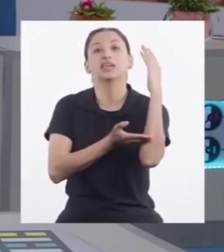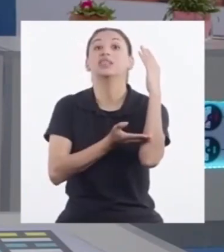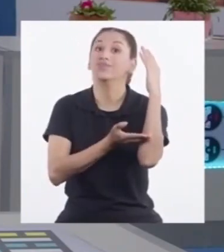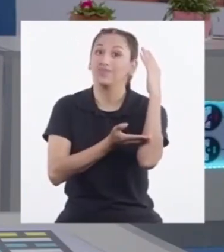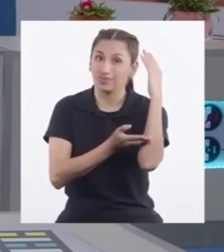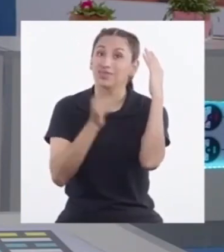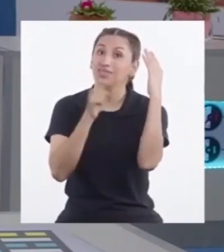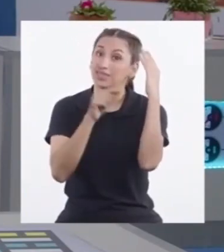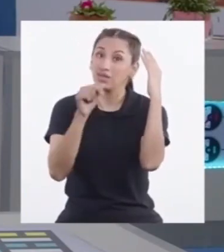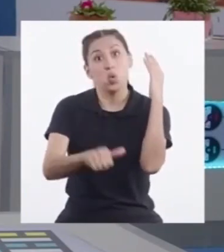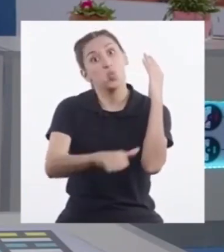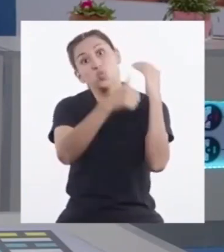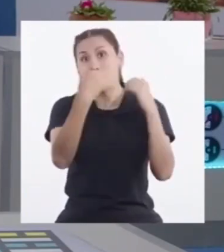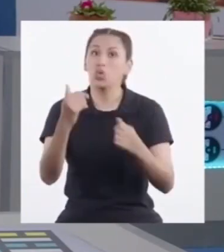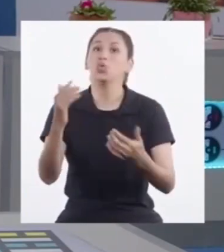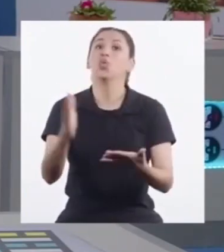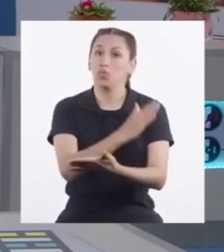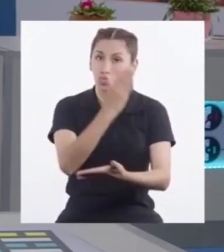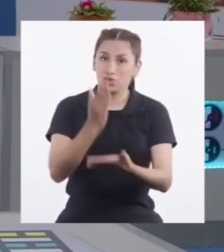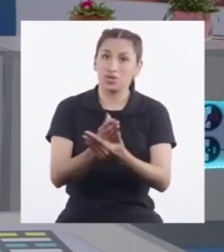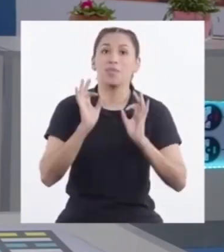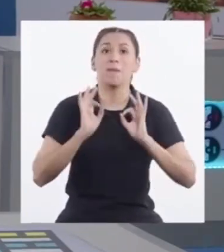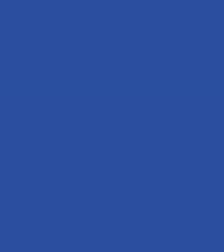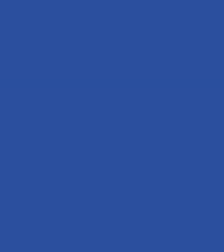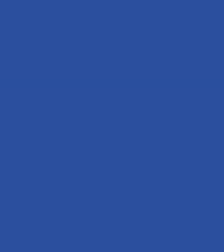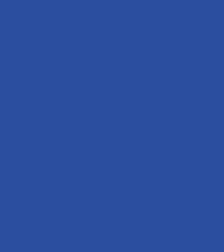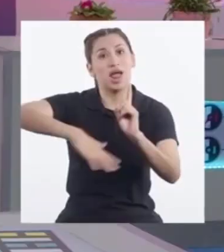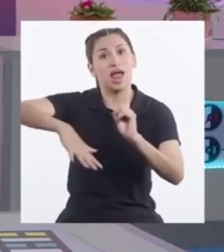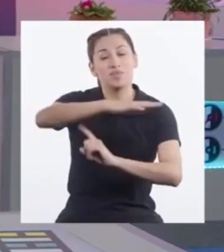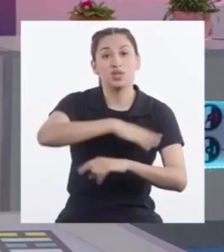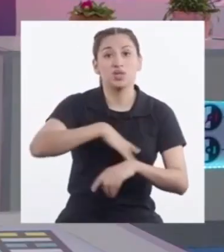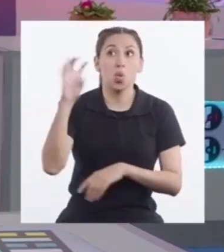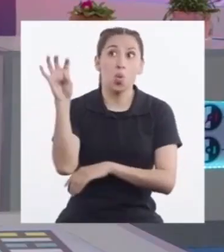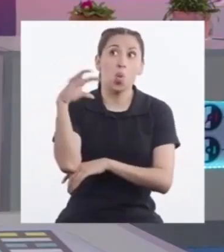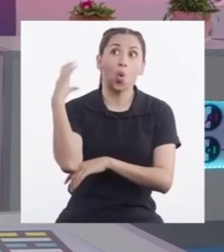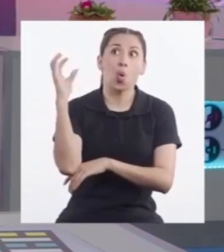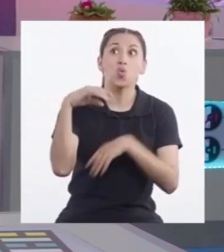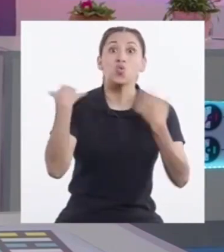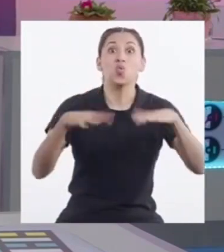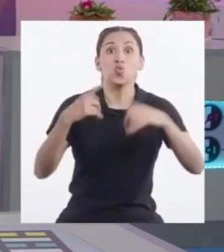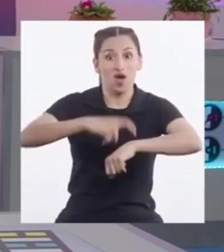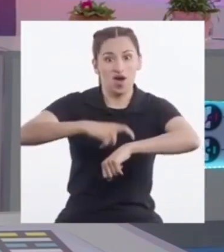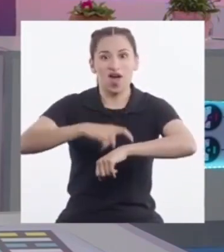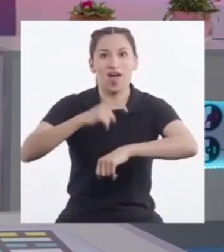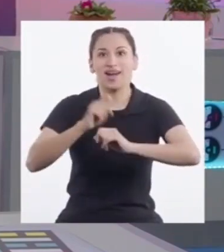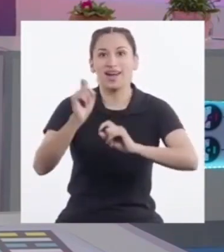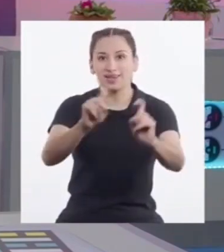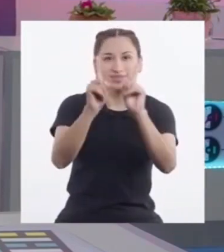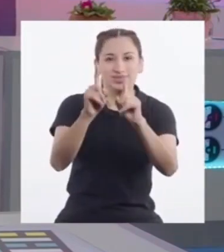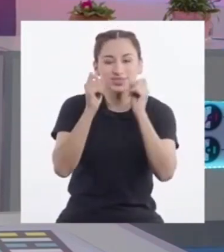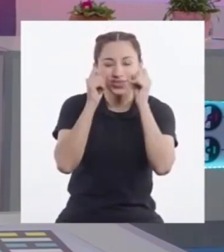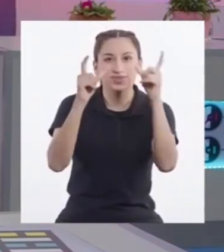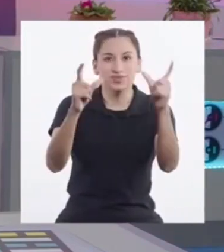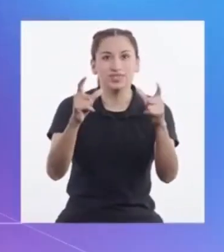los problemas Que también Perjudican El ambiente Es hora De una pregunta Sorpresa